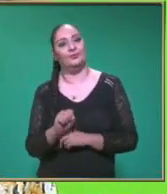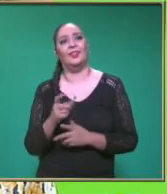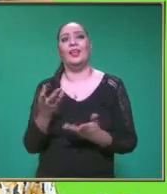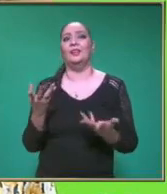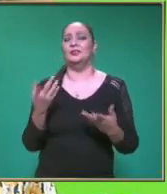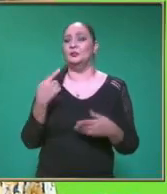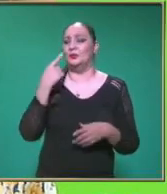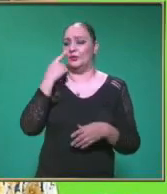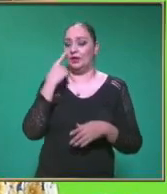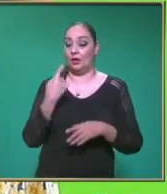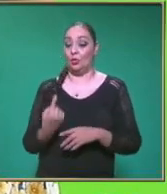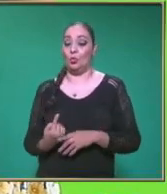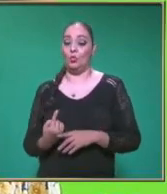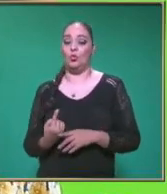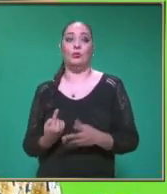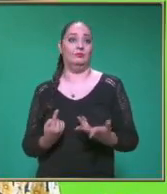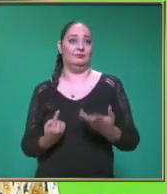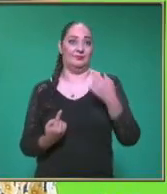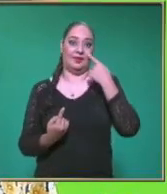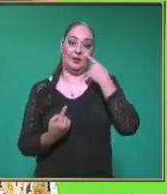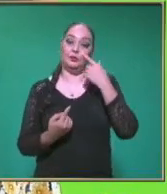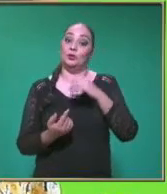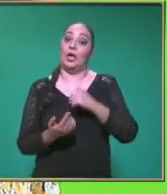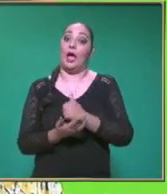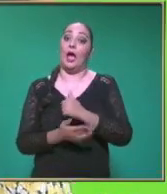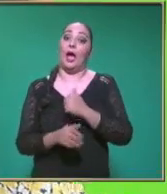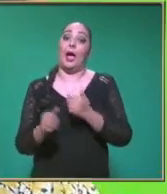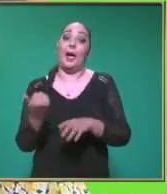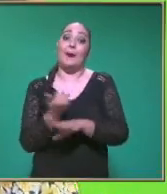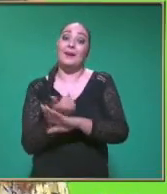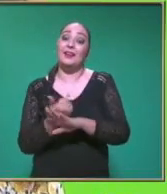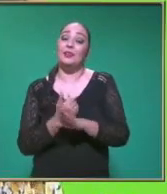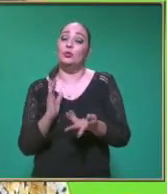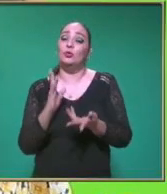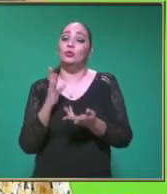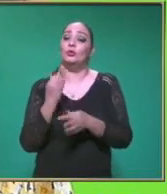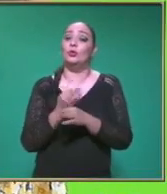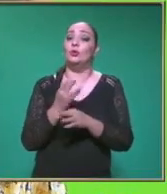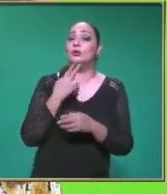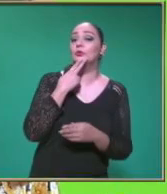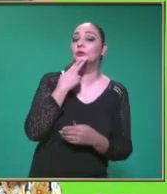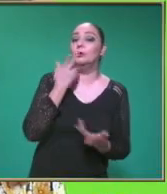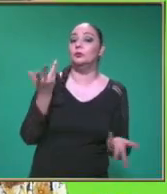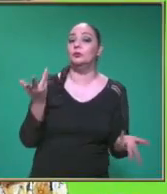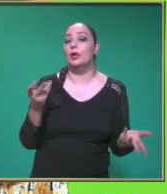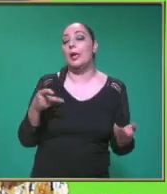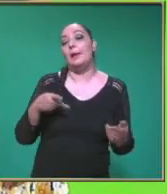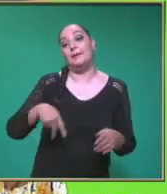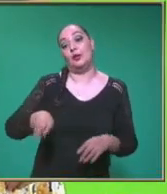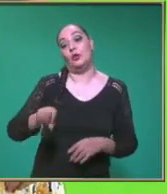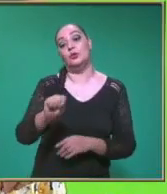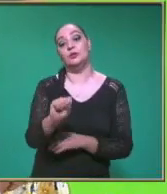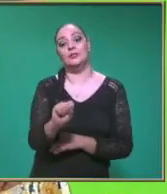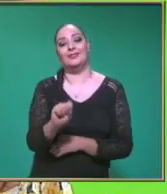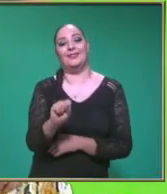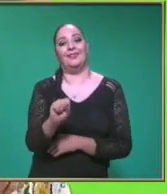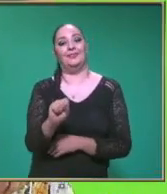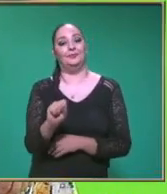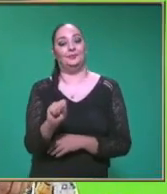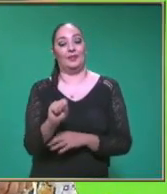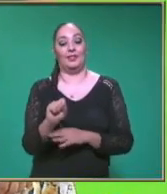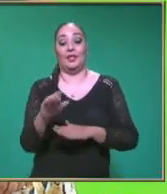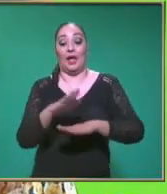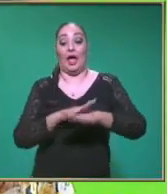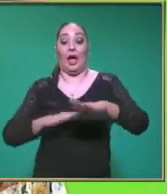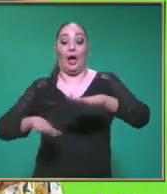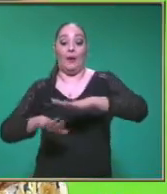nosotros observamos Lo que tenemos En amarillo Son las unidades De medida Que hemos estado Utilizando Pero la s De segundos En la parte